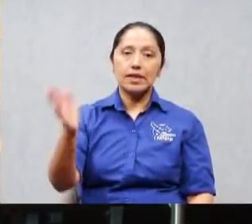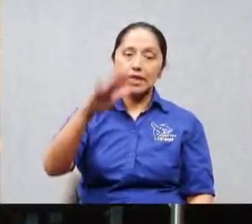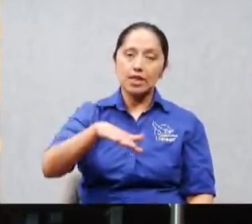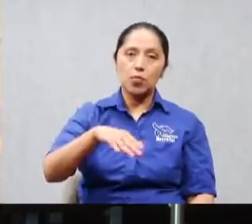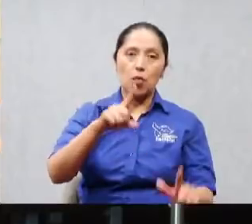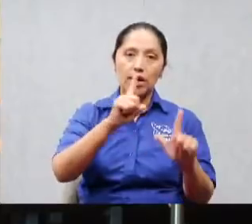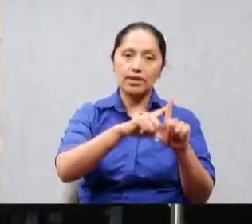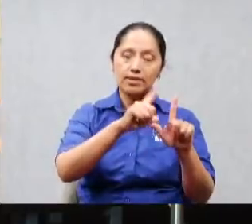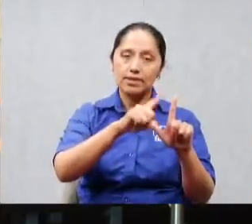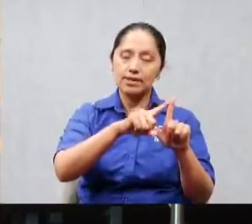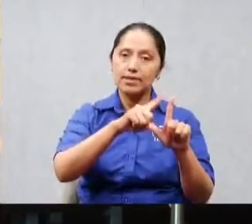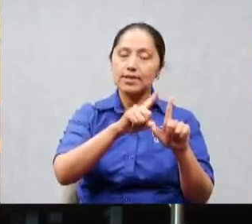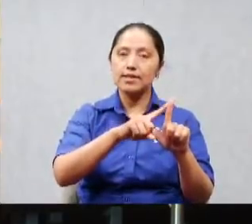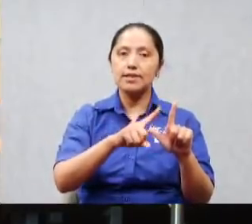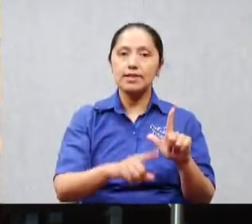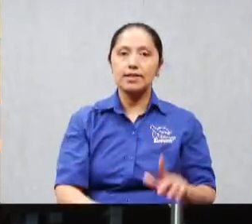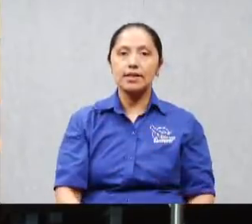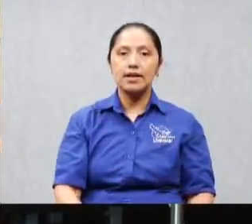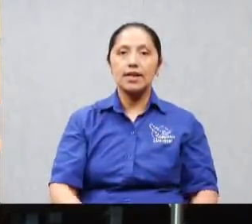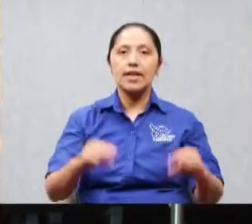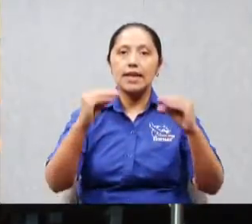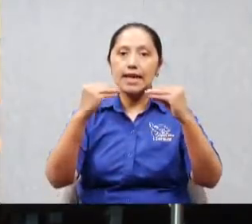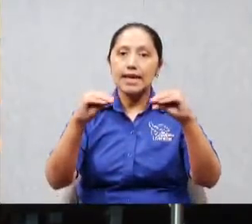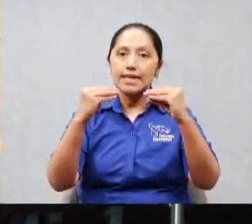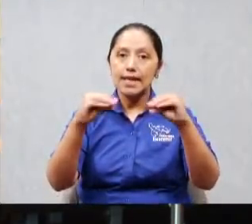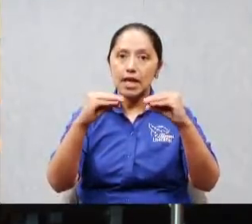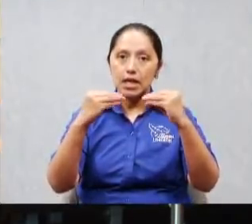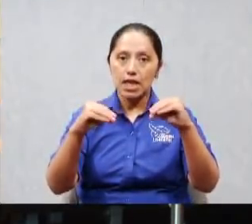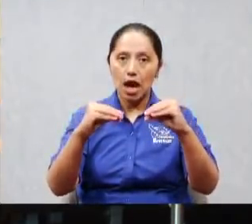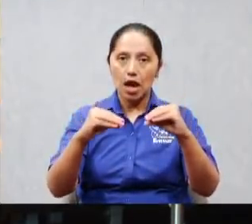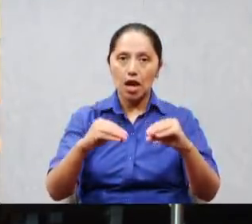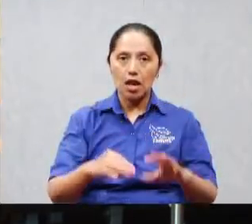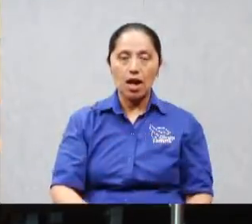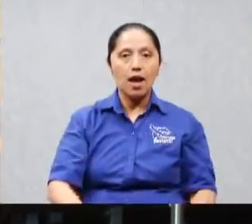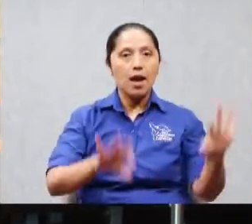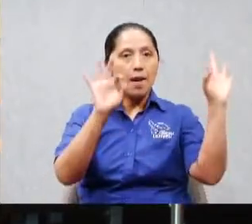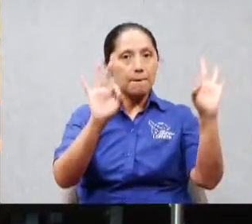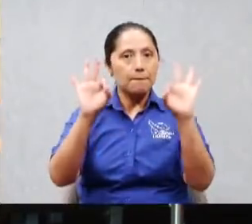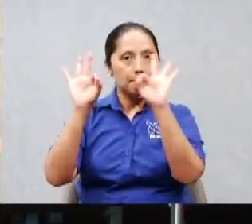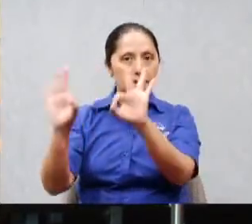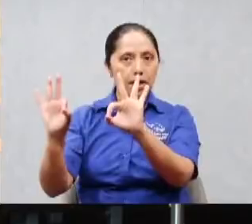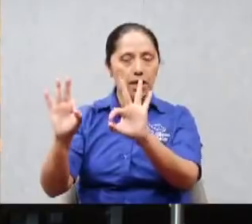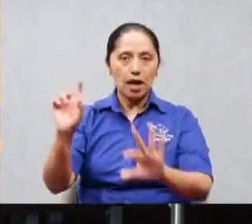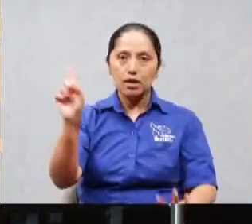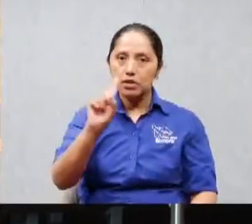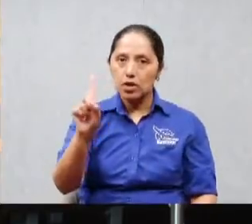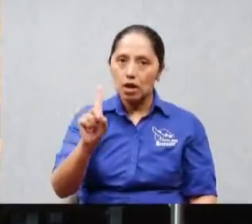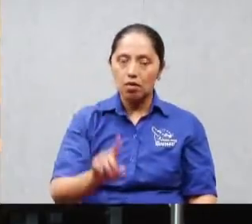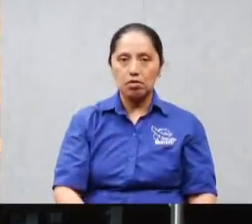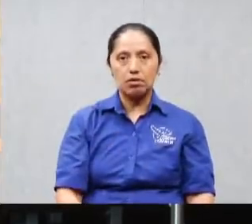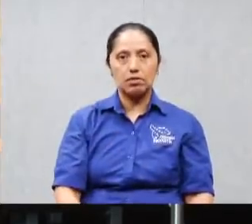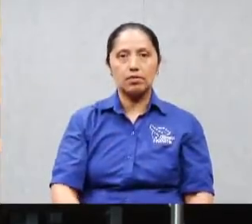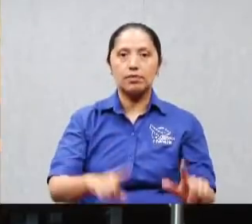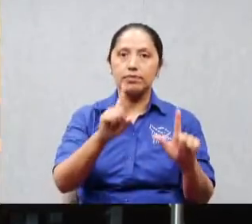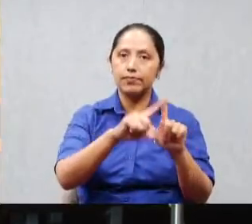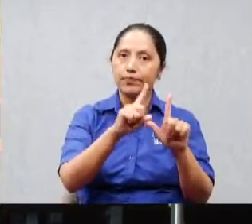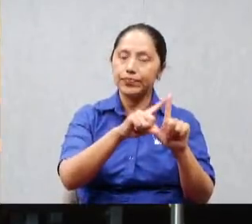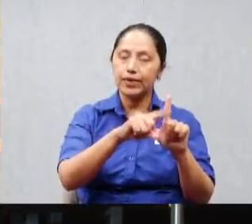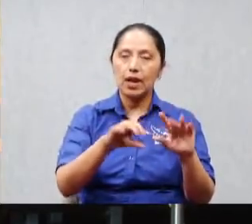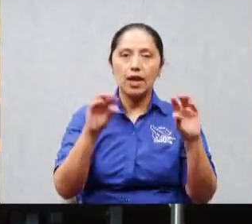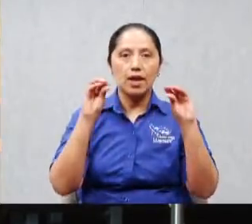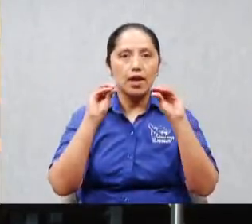enseñar y enseñar a enseñar no a predicar le empiezan a enseñar no es lo mismo predicar que enseñar